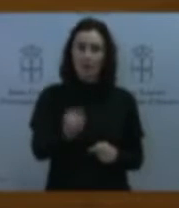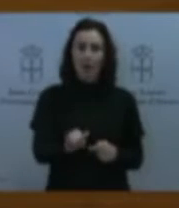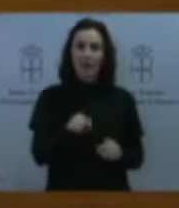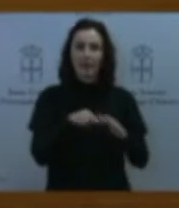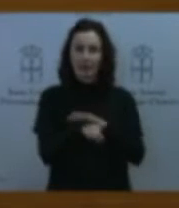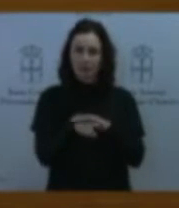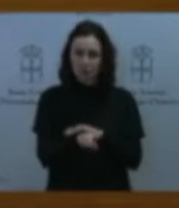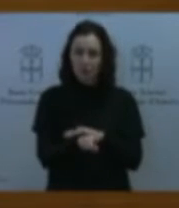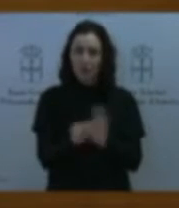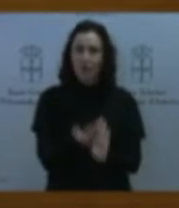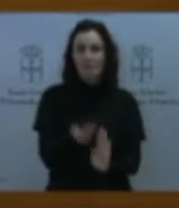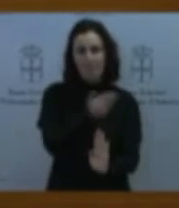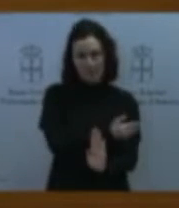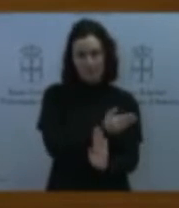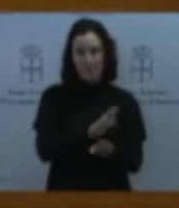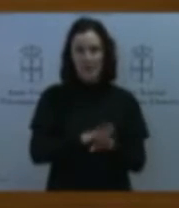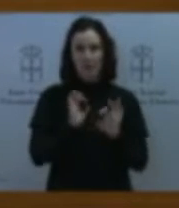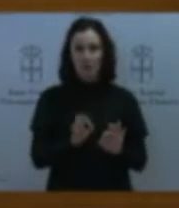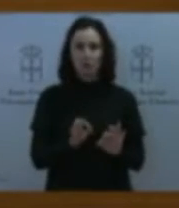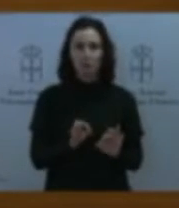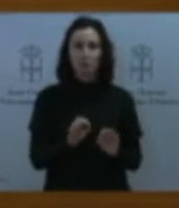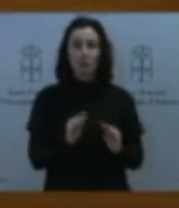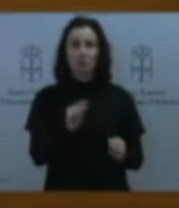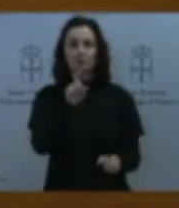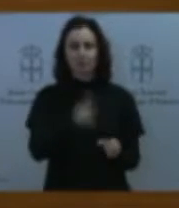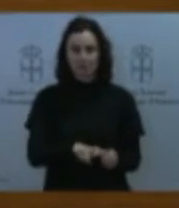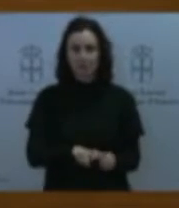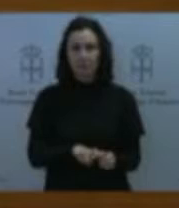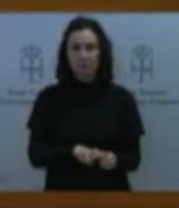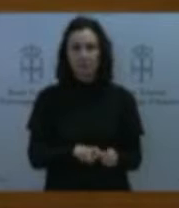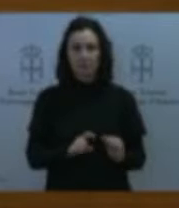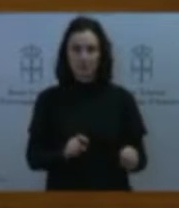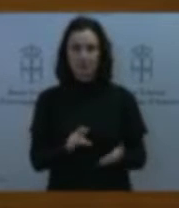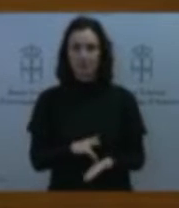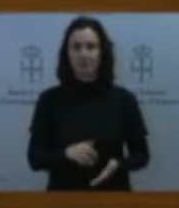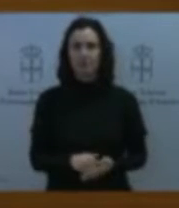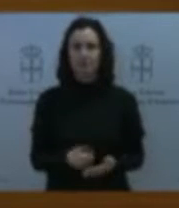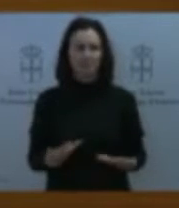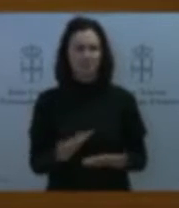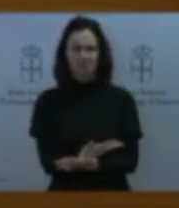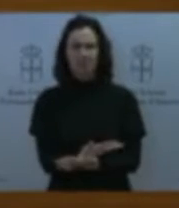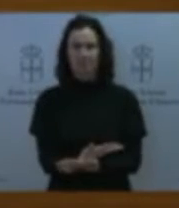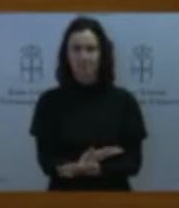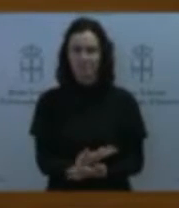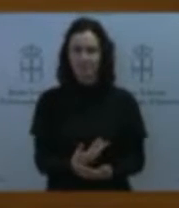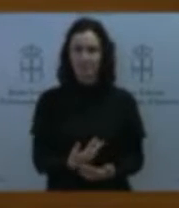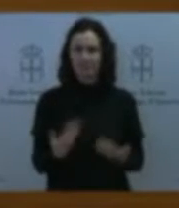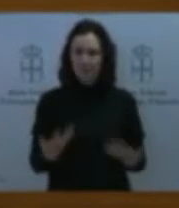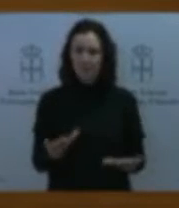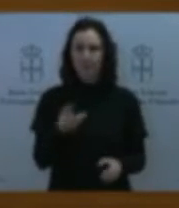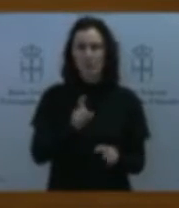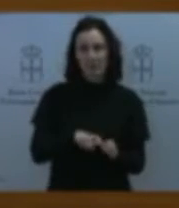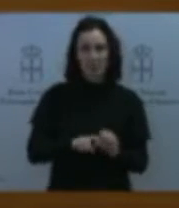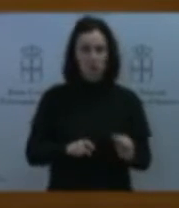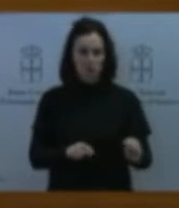carácter previo en la participación del ROTU. Chocan dos concepciones de la participación. Nosotros concebimos la participación como una